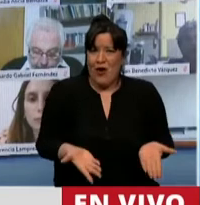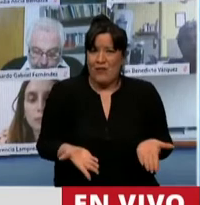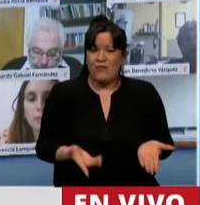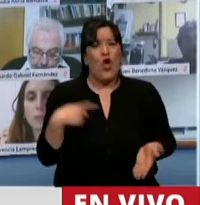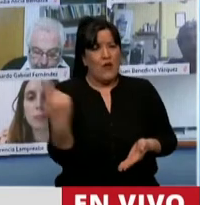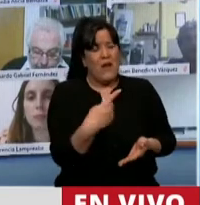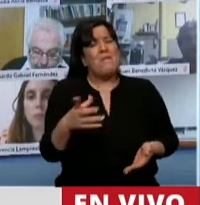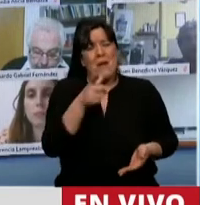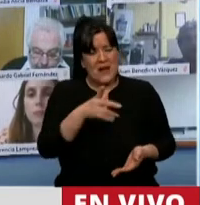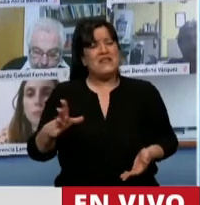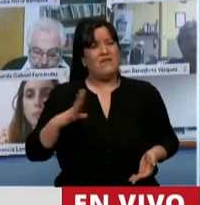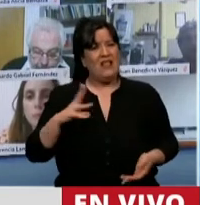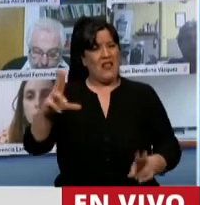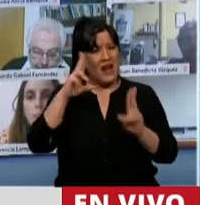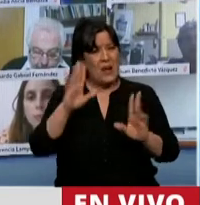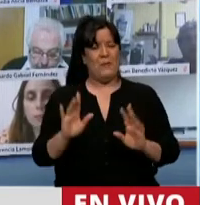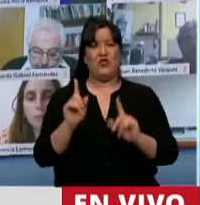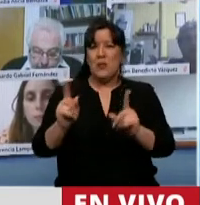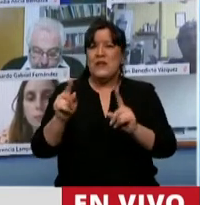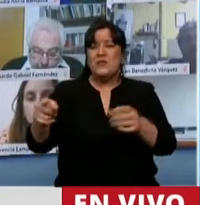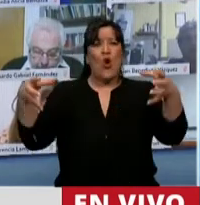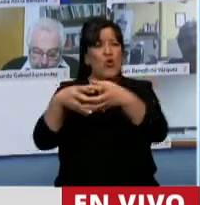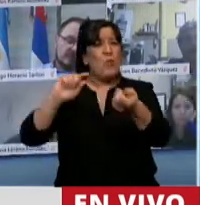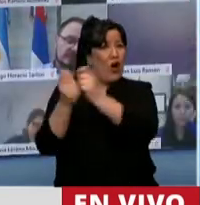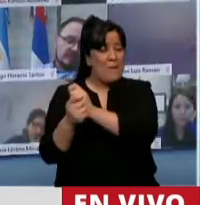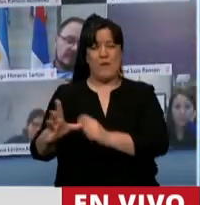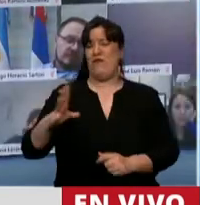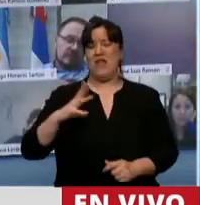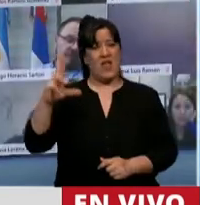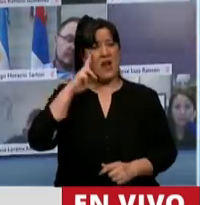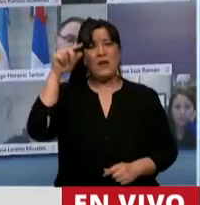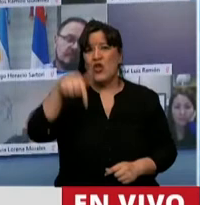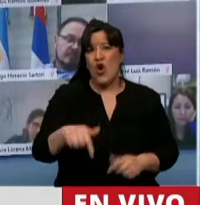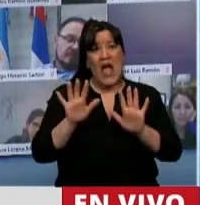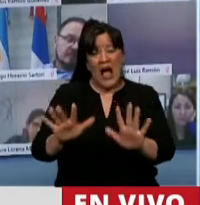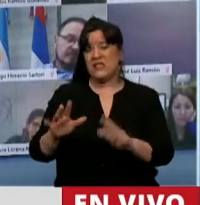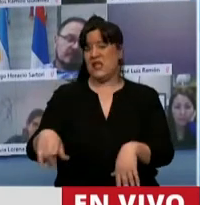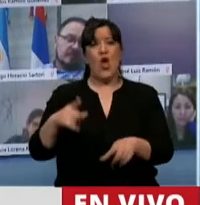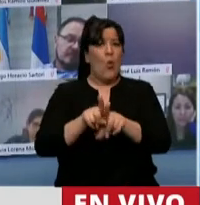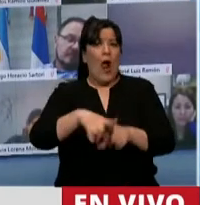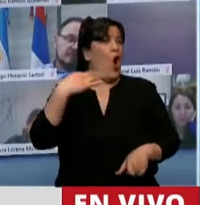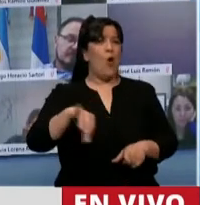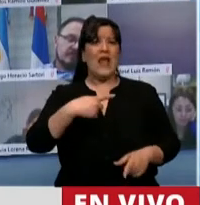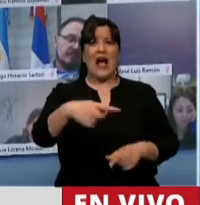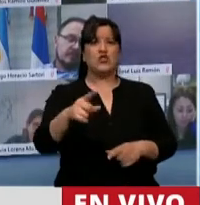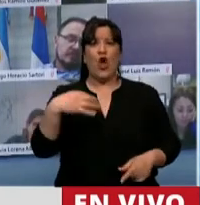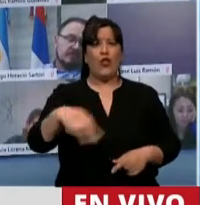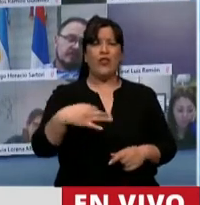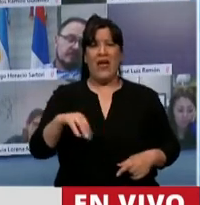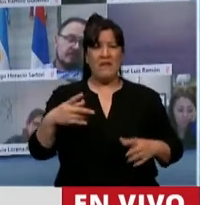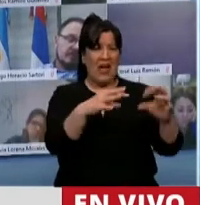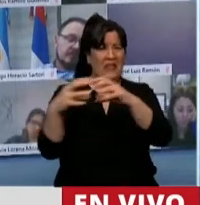Me parece que es una falta de respeto a lo que está haciendo Cambiemos Hoy en este recinto, obligando a todo el mundo a ver esta